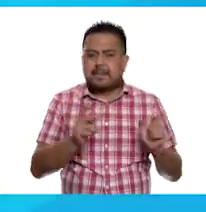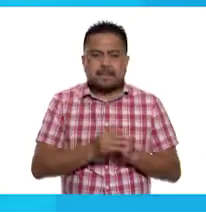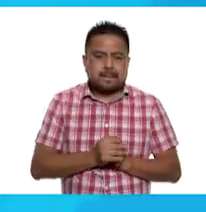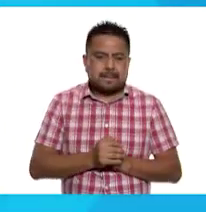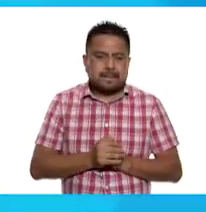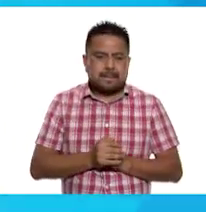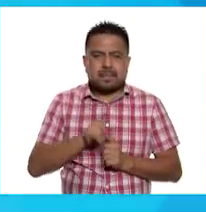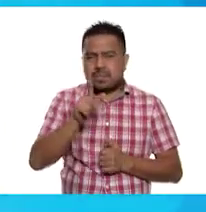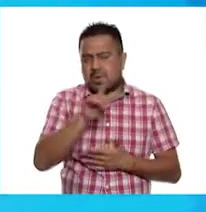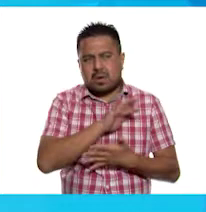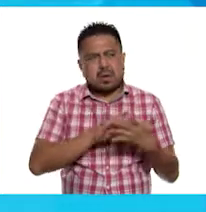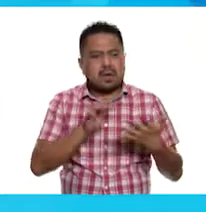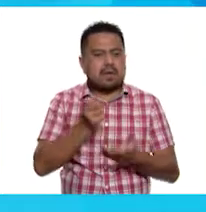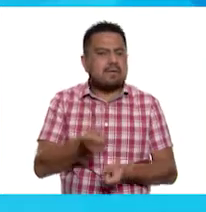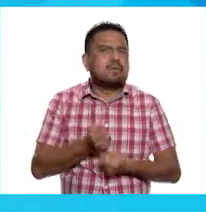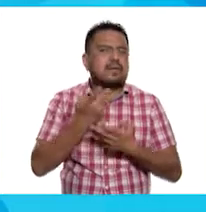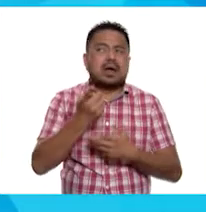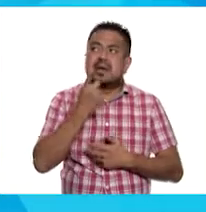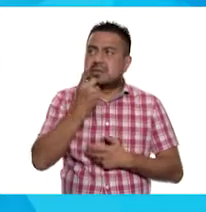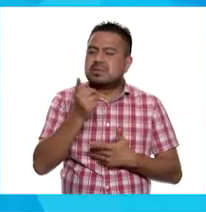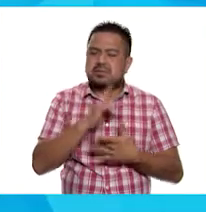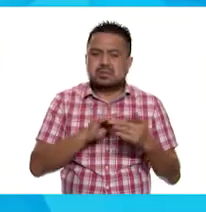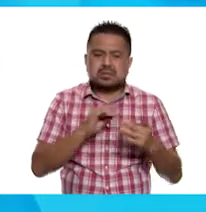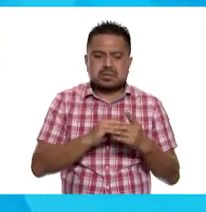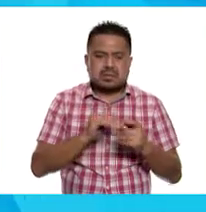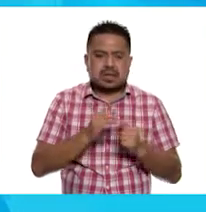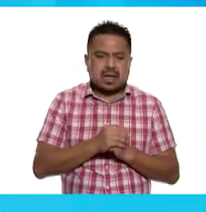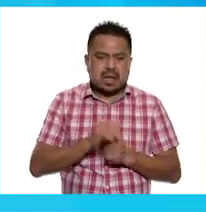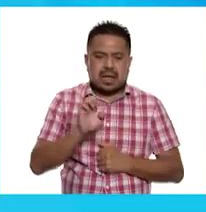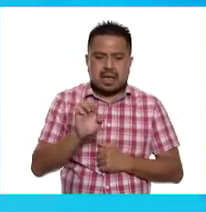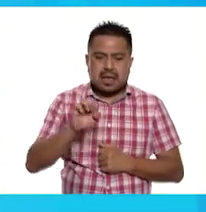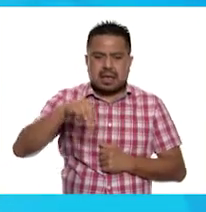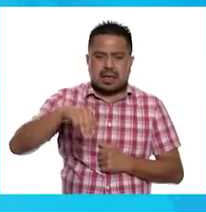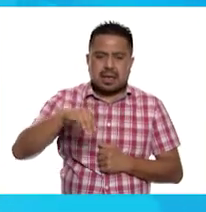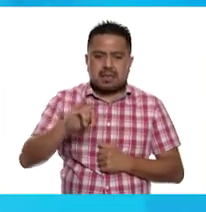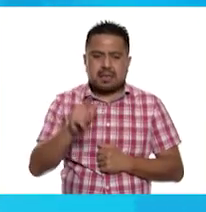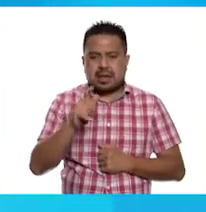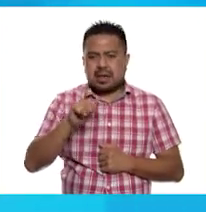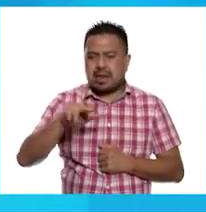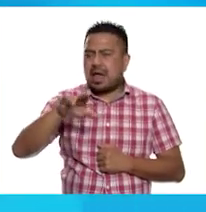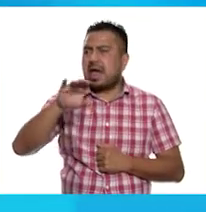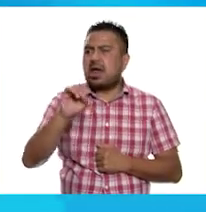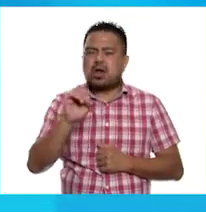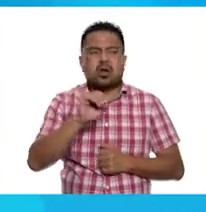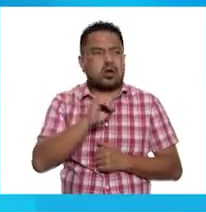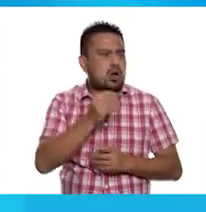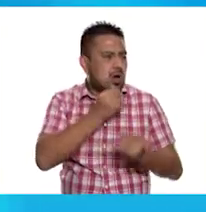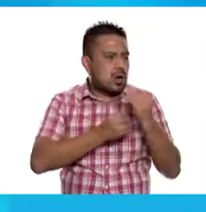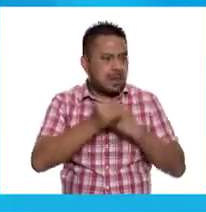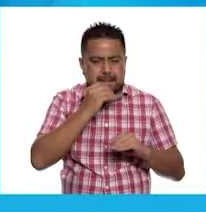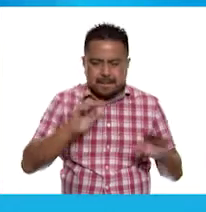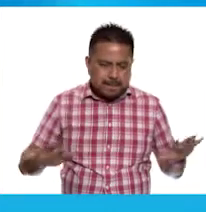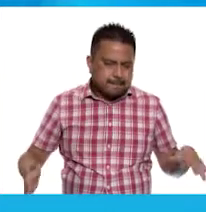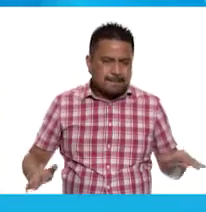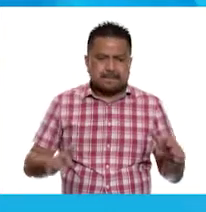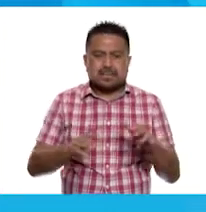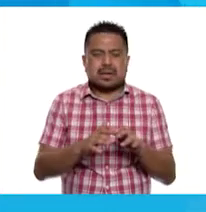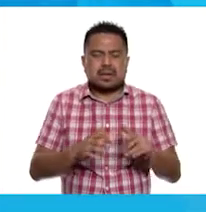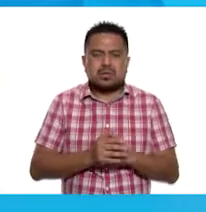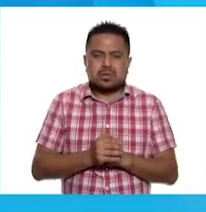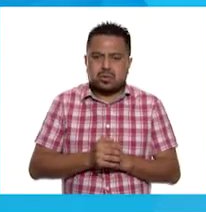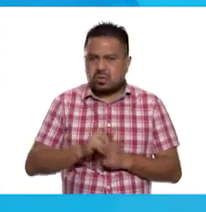Lee la frase. Y la frase dice, Emiliano come pastel. Muy bien, qué rico. Y viene una pregunta.